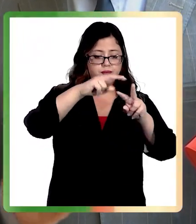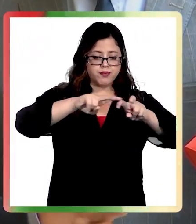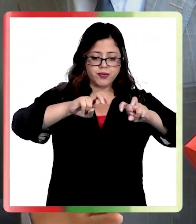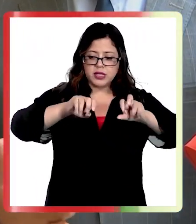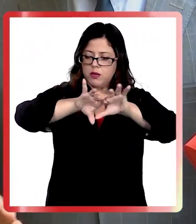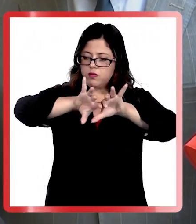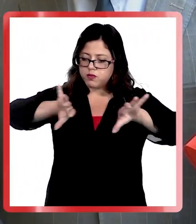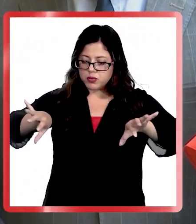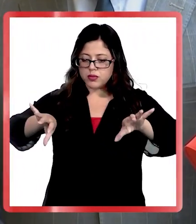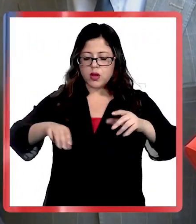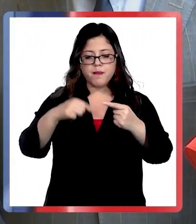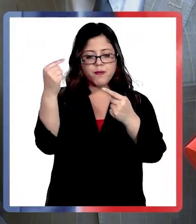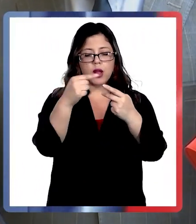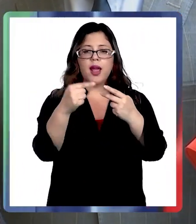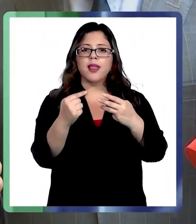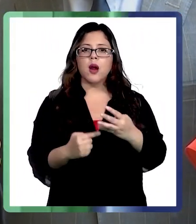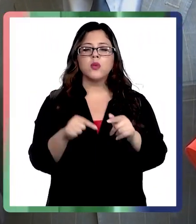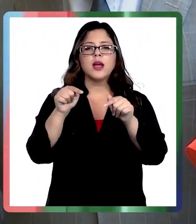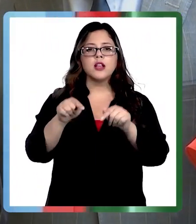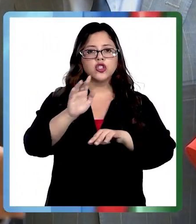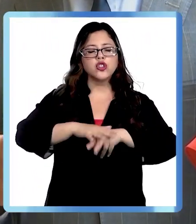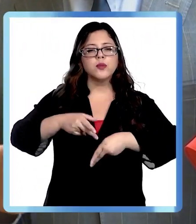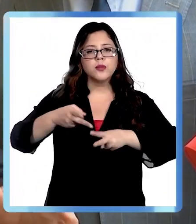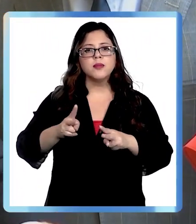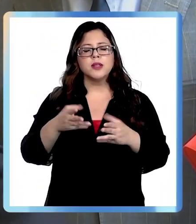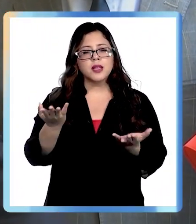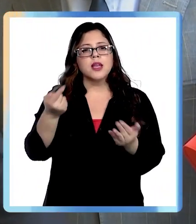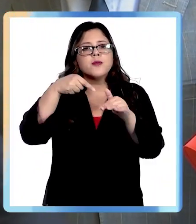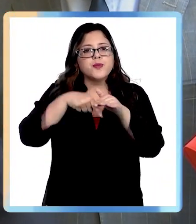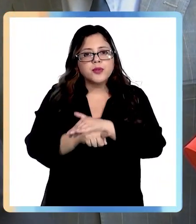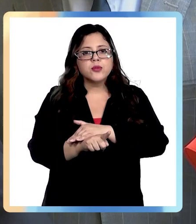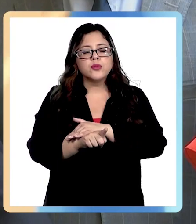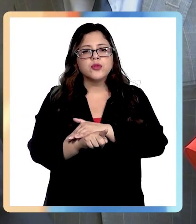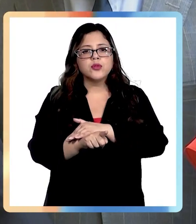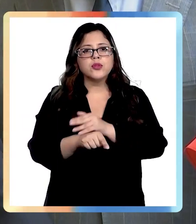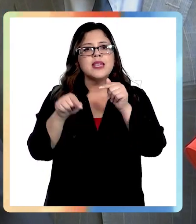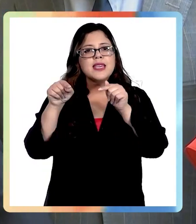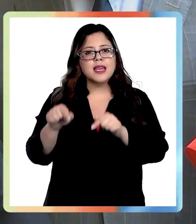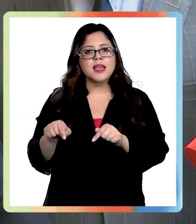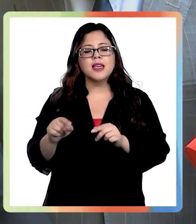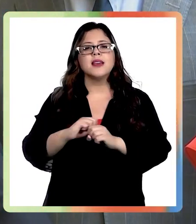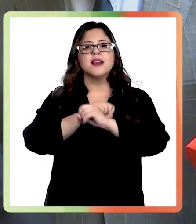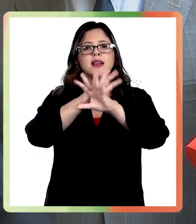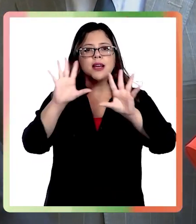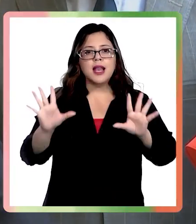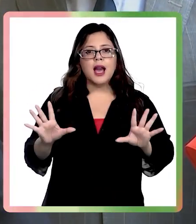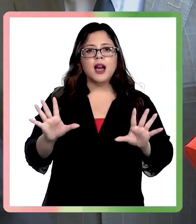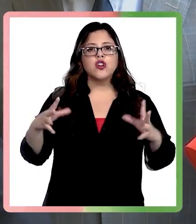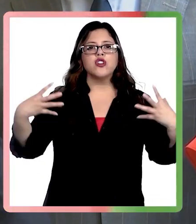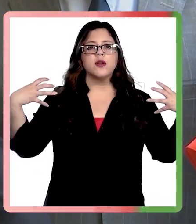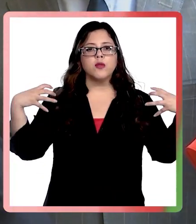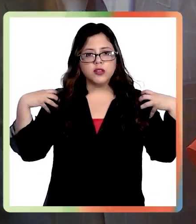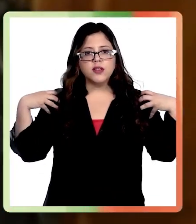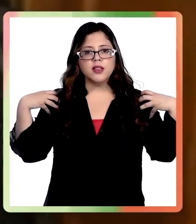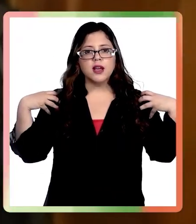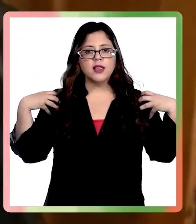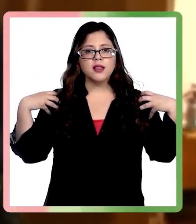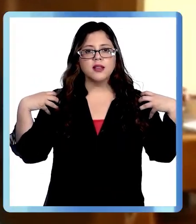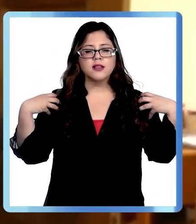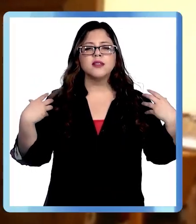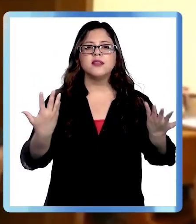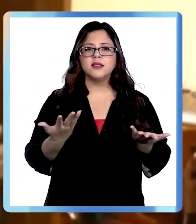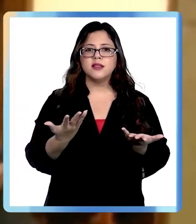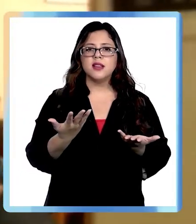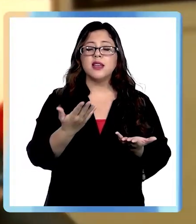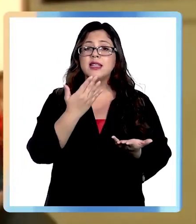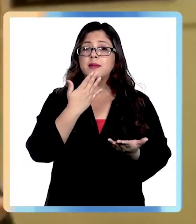por cada una de las carpetas, eso permite ir mucho más al fondo y que una vez por todo aquí declara las culpabilidades, las responsabilidades y que